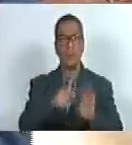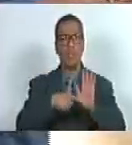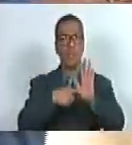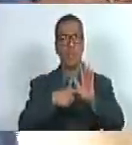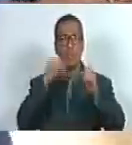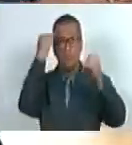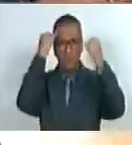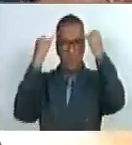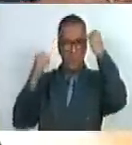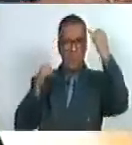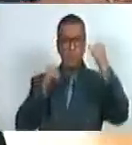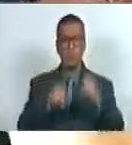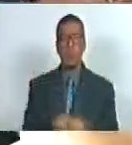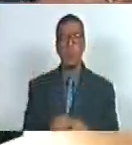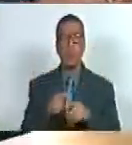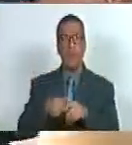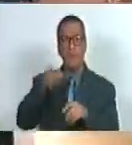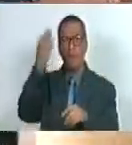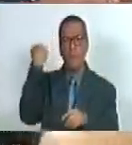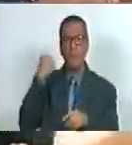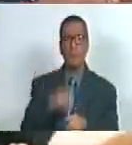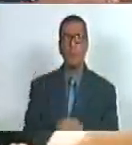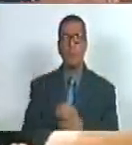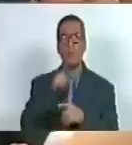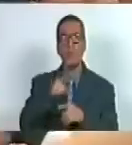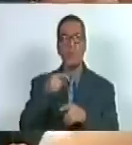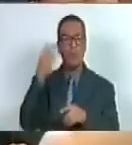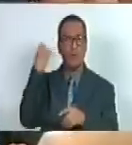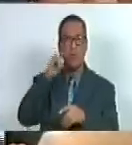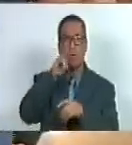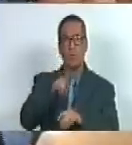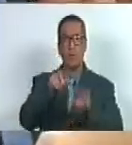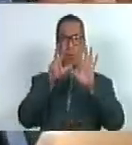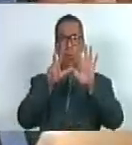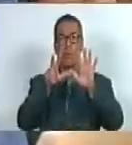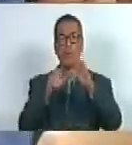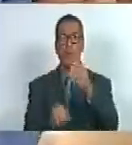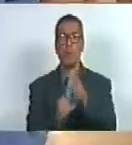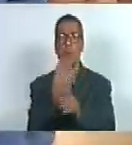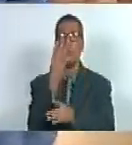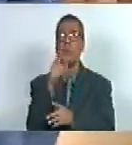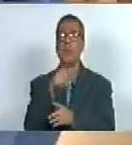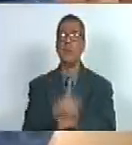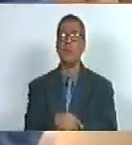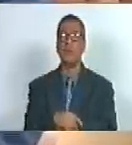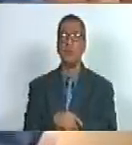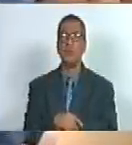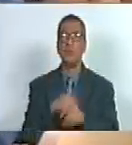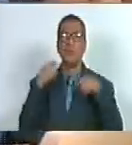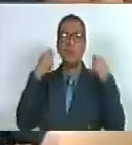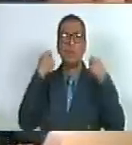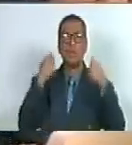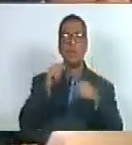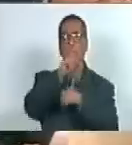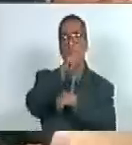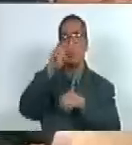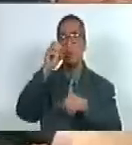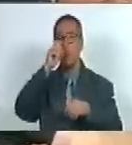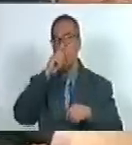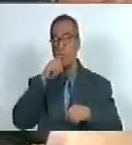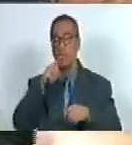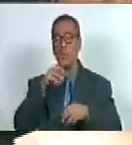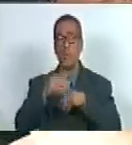estratégica y el pasado este pasado lunes 8 de mayo celebramos los 200 años del